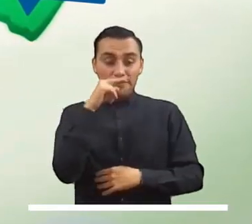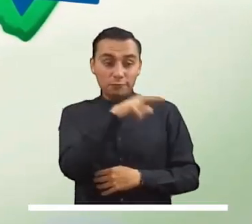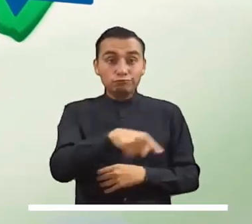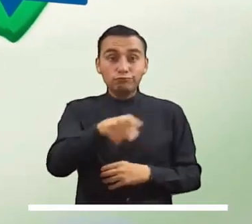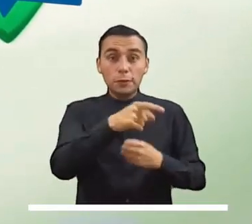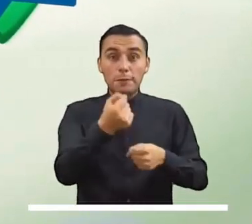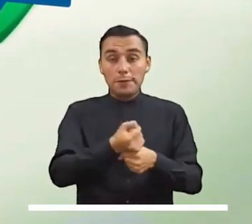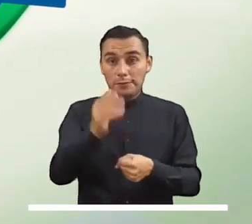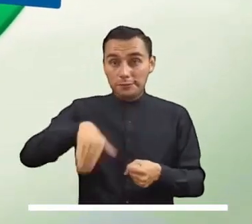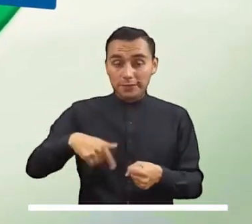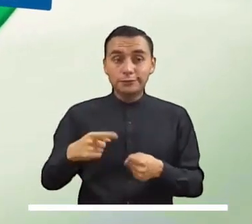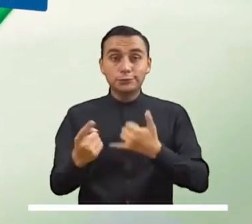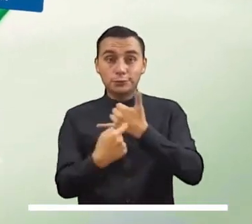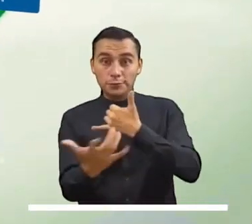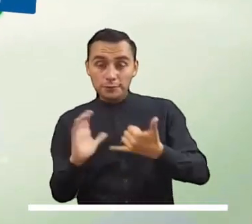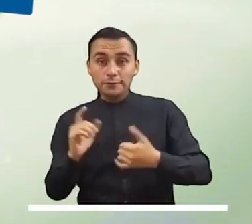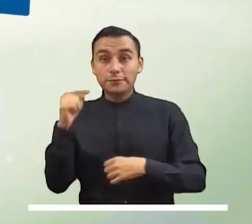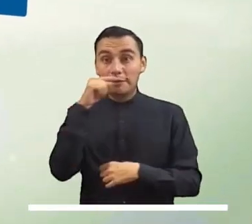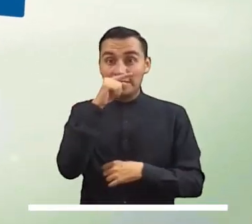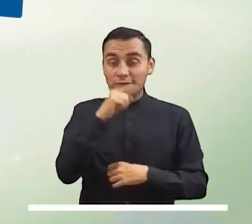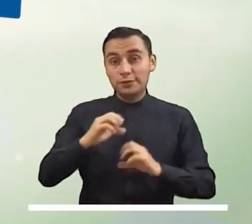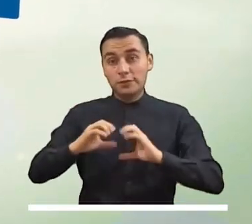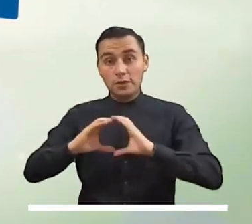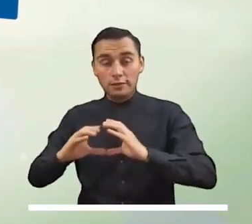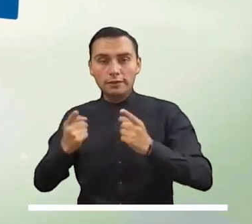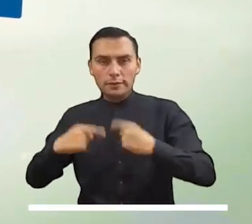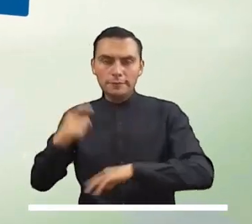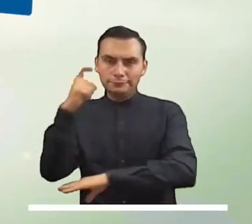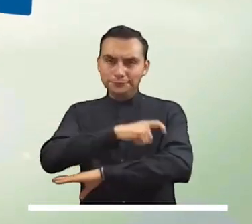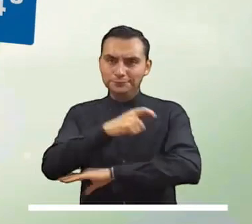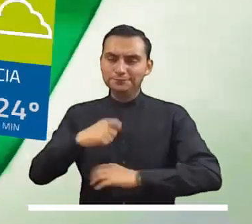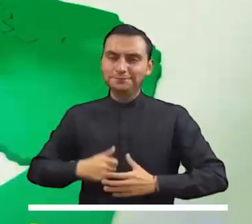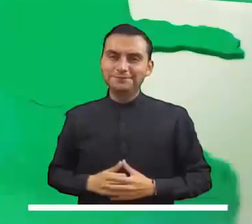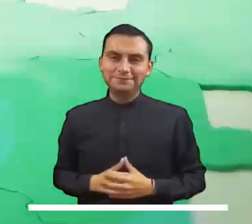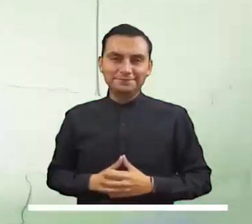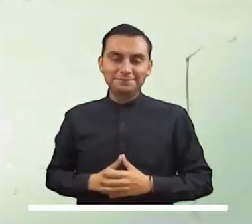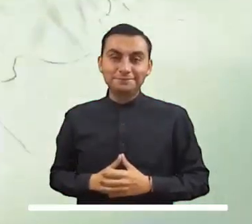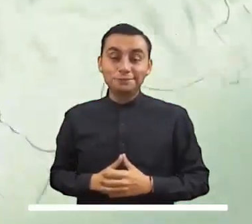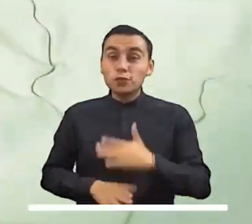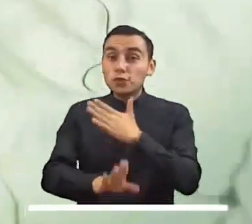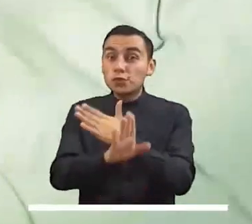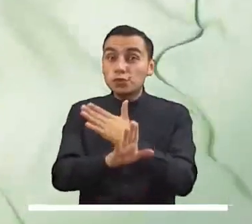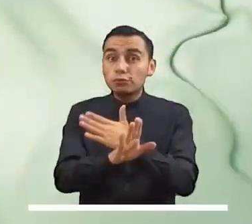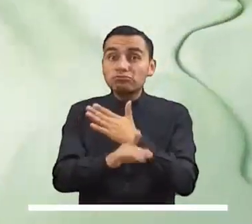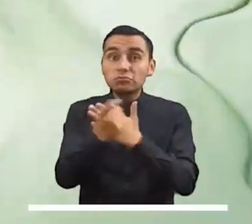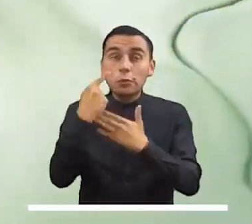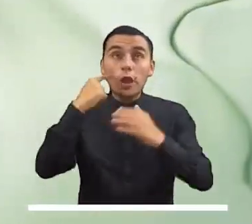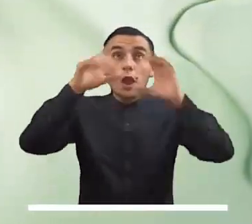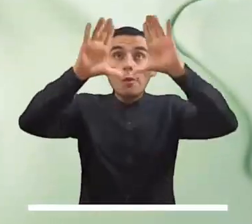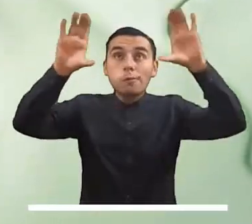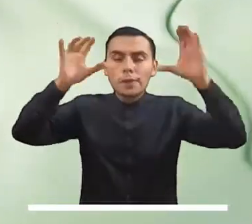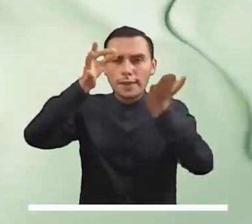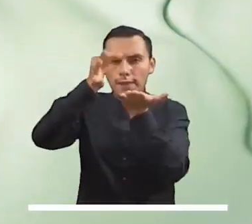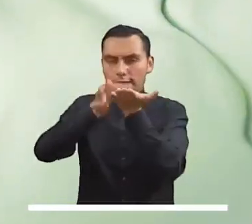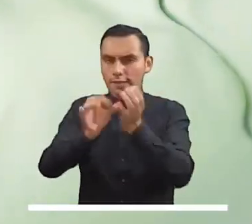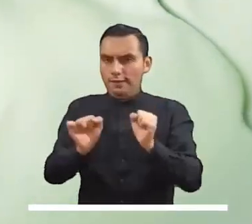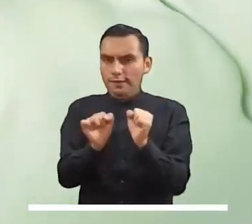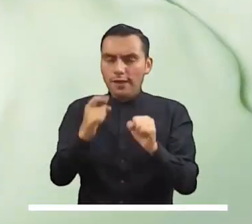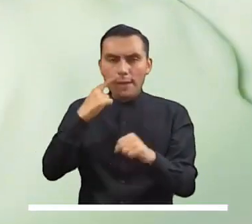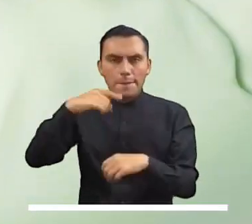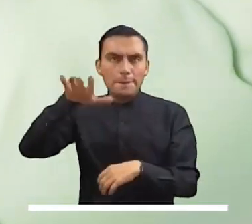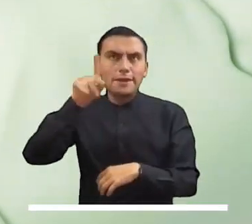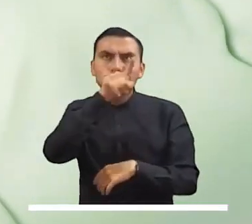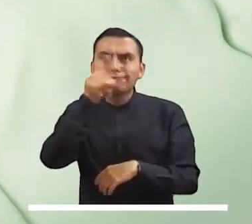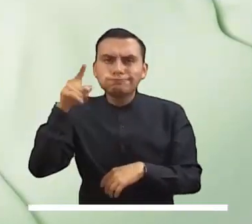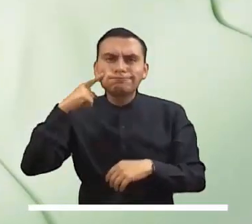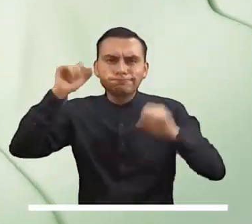Baupés, Guaviare, Amazonas, Caquetá y Putumayo. Persiste el cielo parcialmente nublado en la capital del